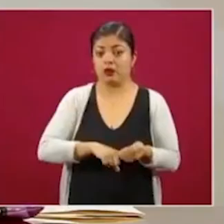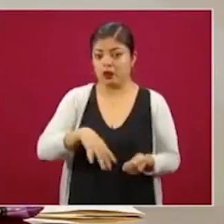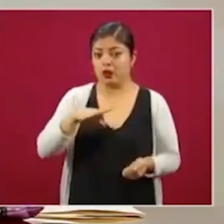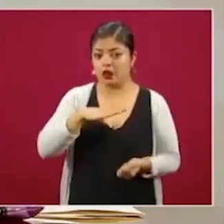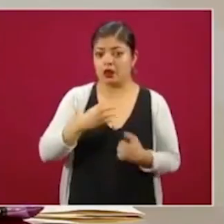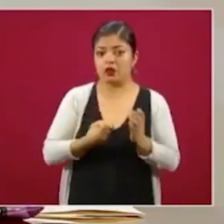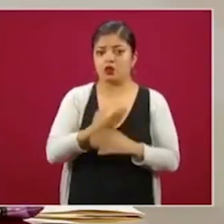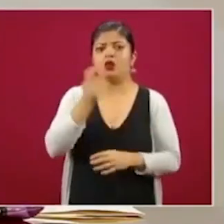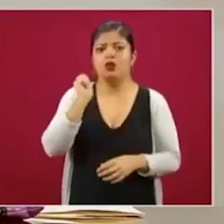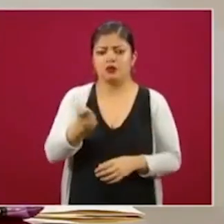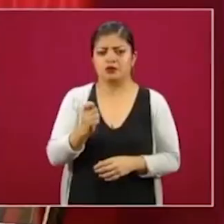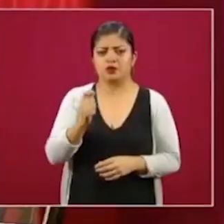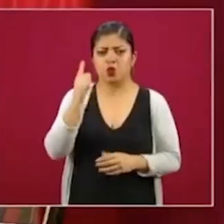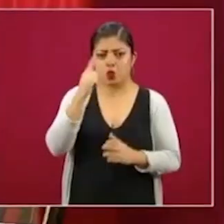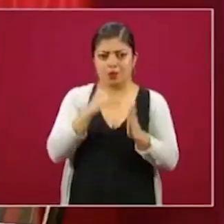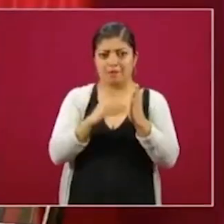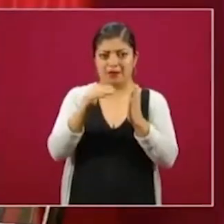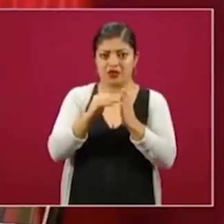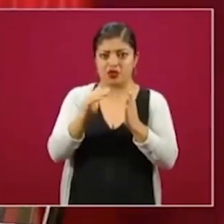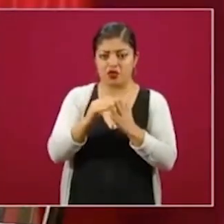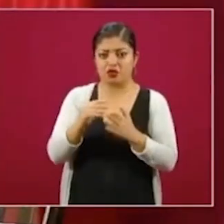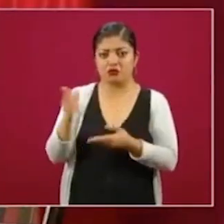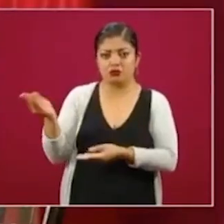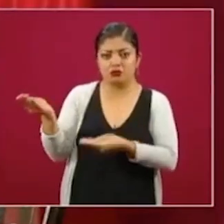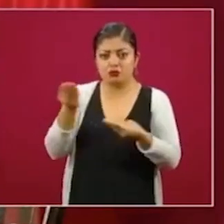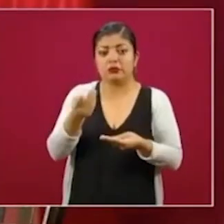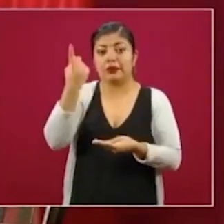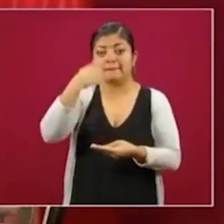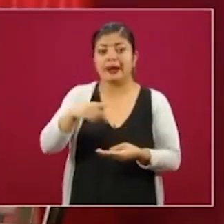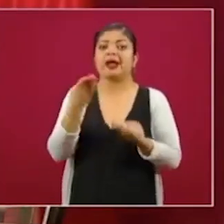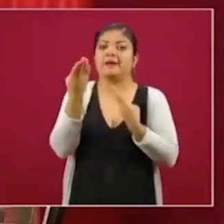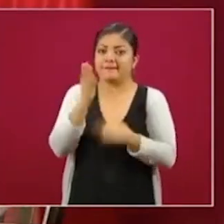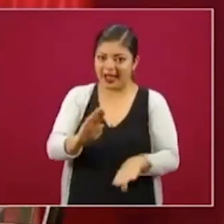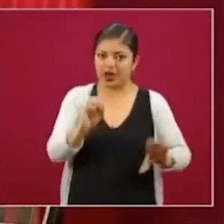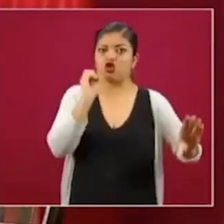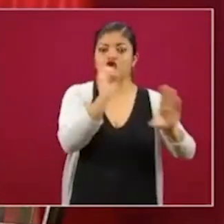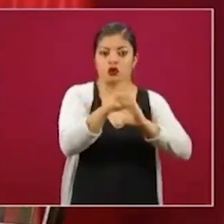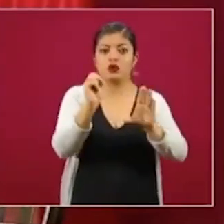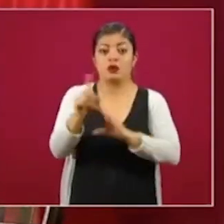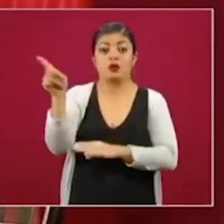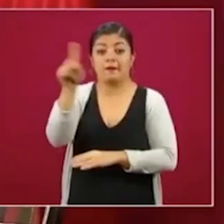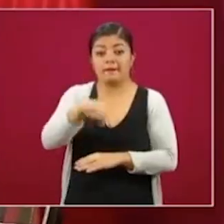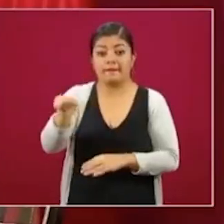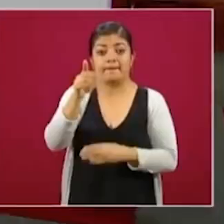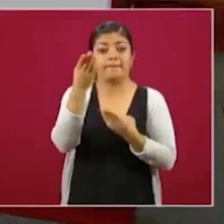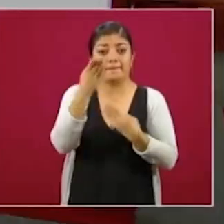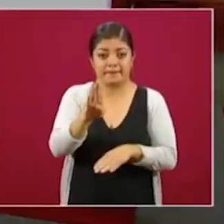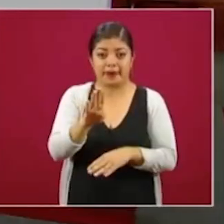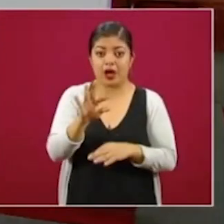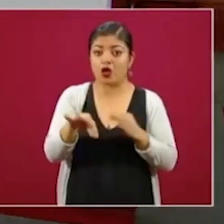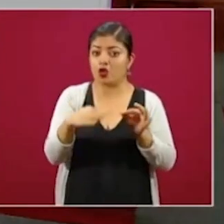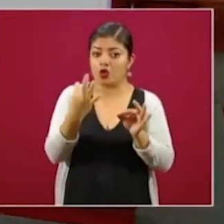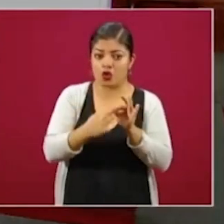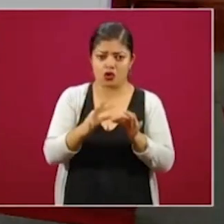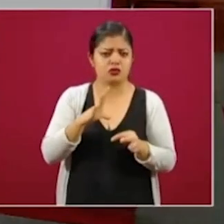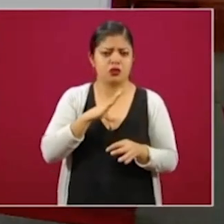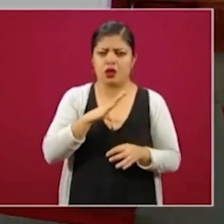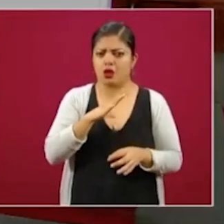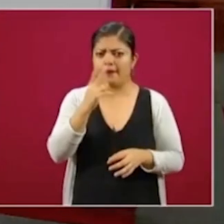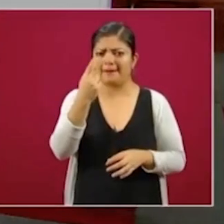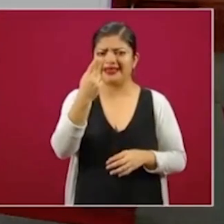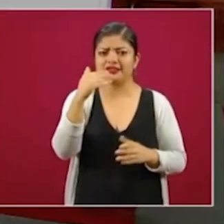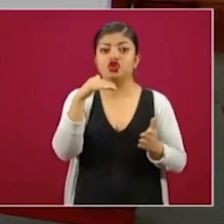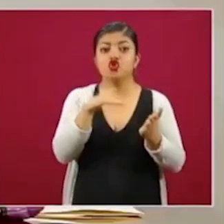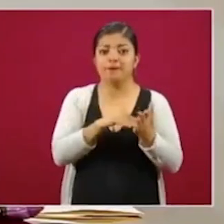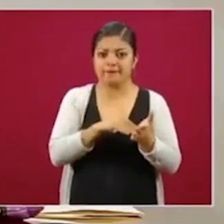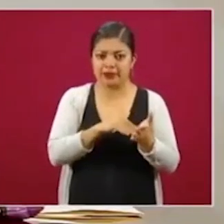base de ese millón para dispersar a los bancos. Entonces, tenemos a los bancos las cuentas, ya las tenemos con 25